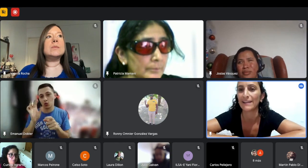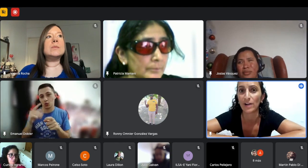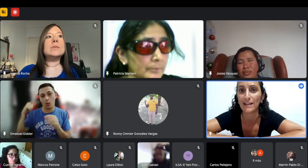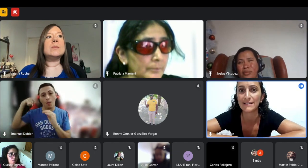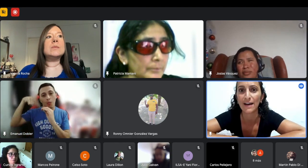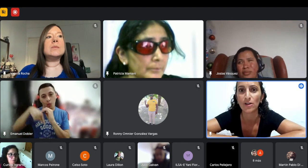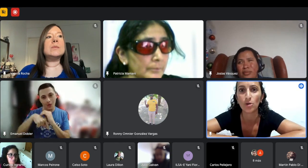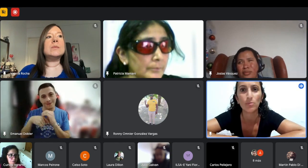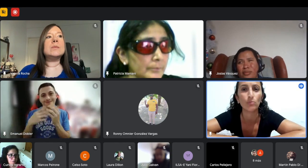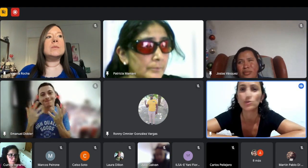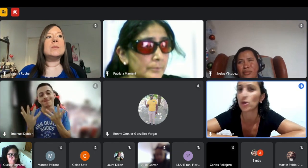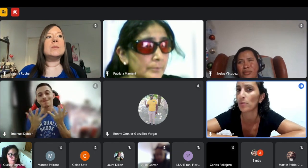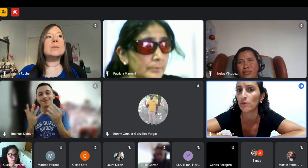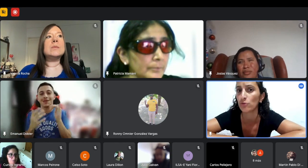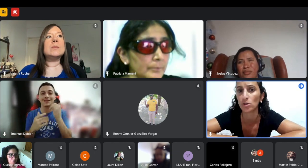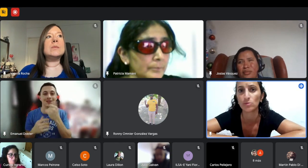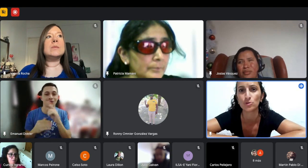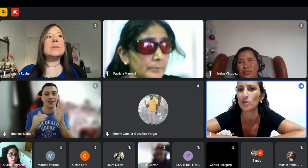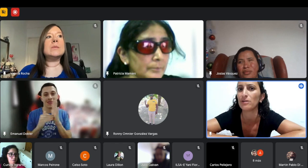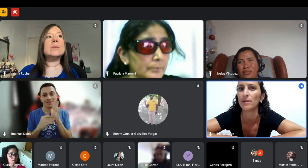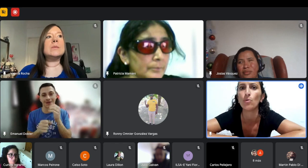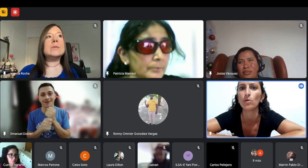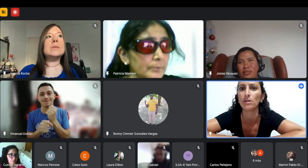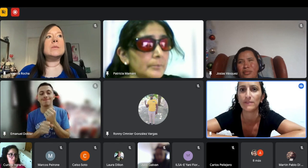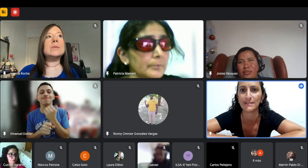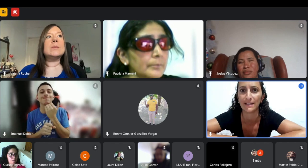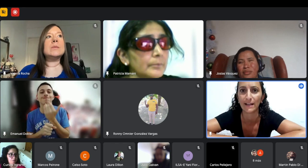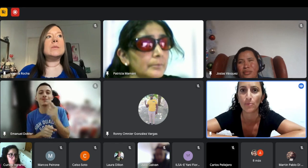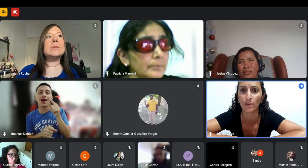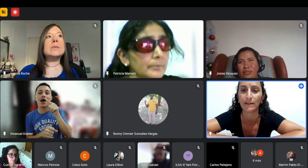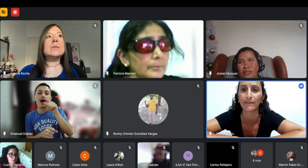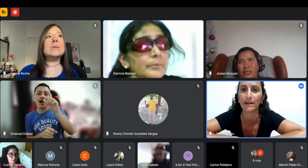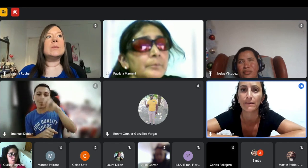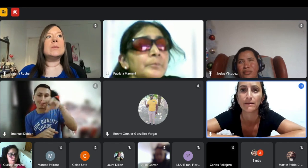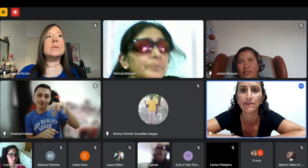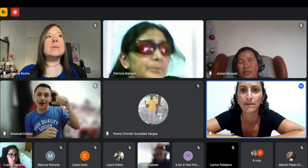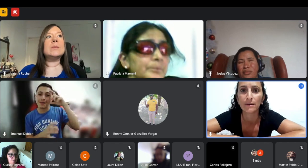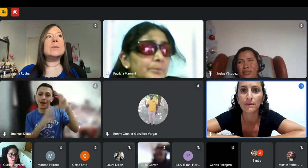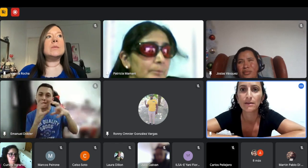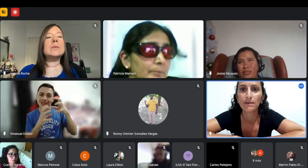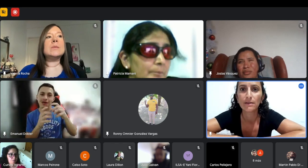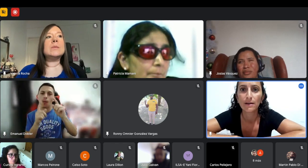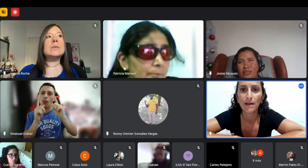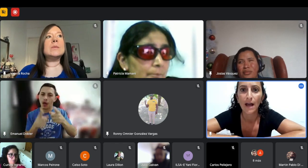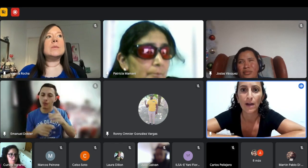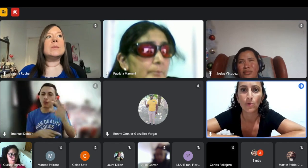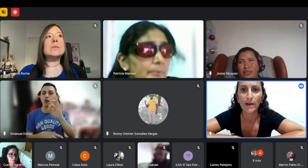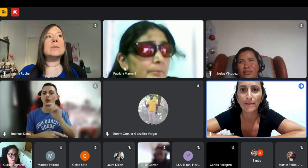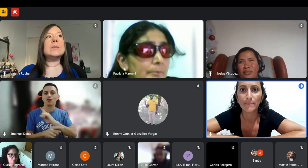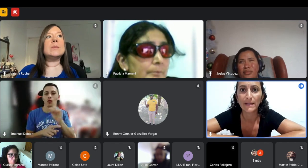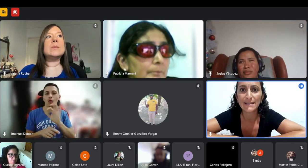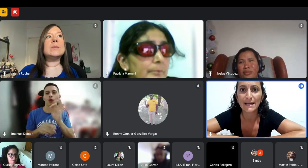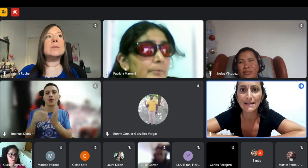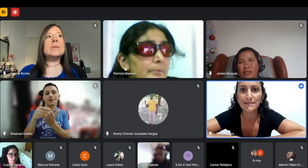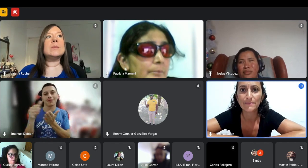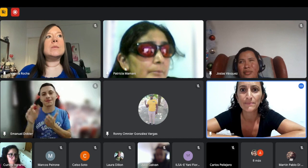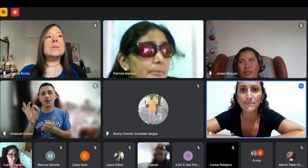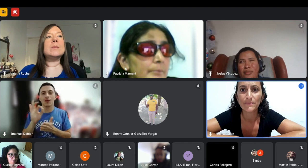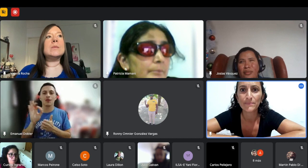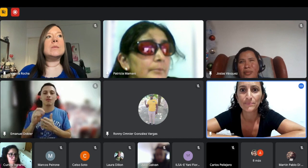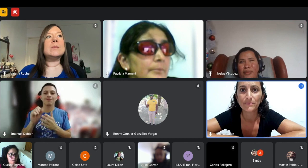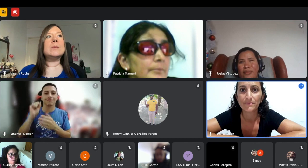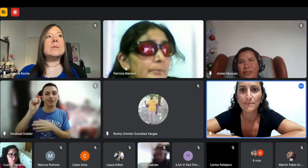porque están oralizados pero un sordo profundo como yo es muy difícil de que puedan entrar en algunas empresas